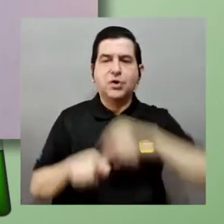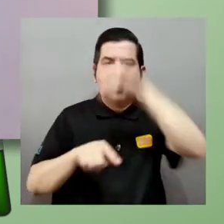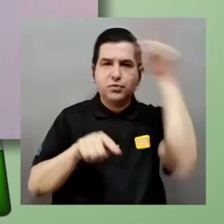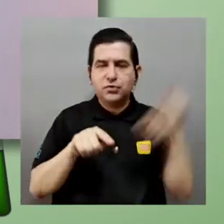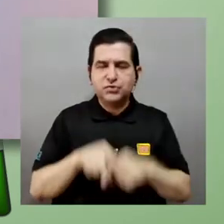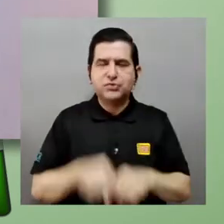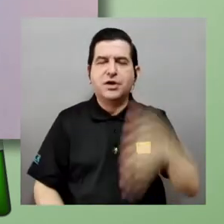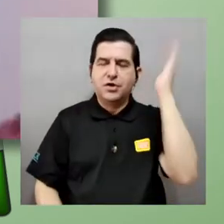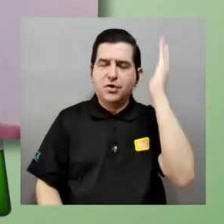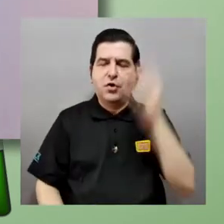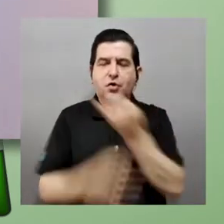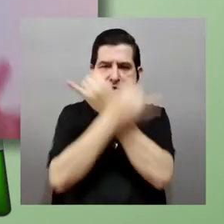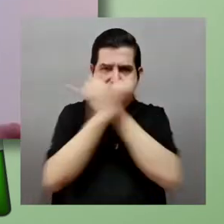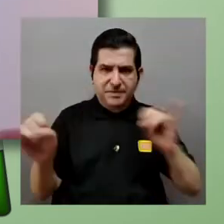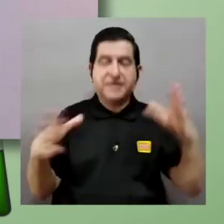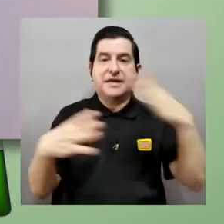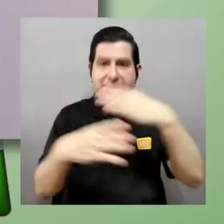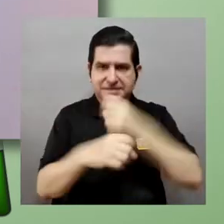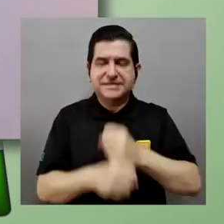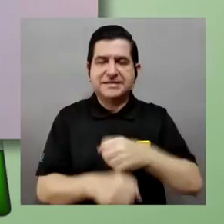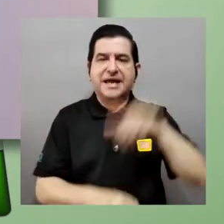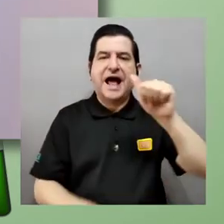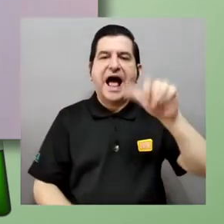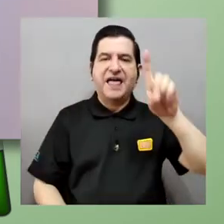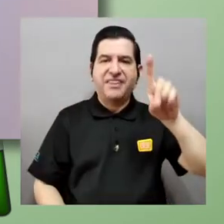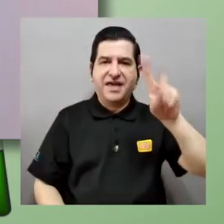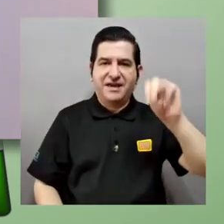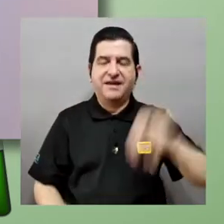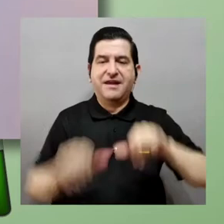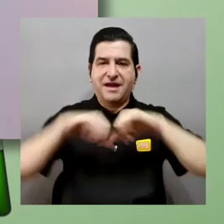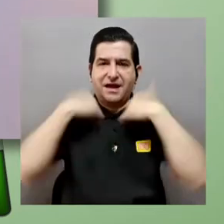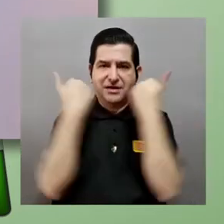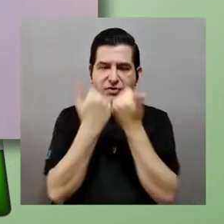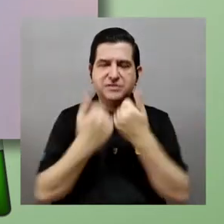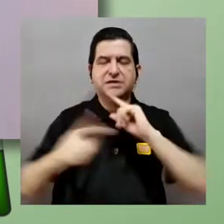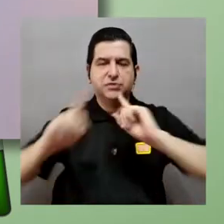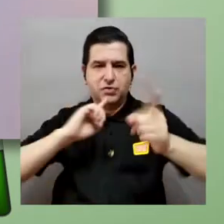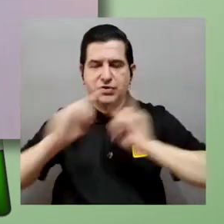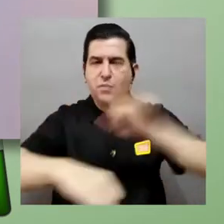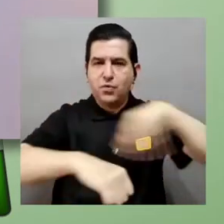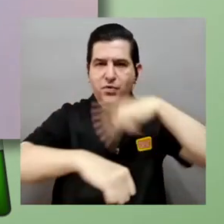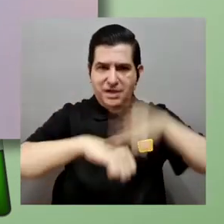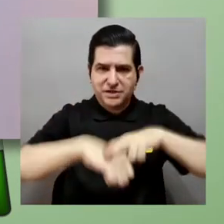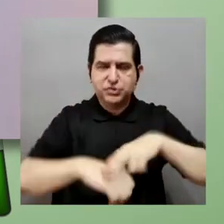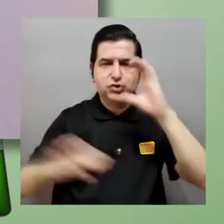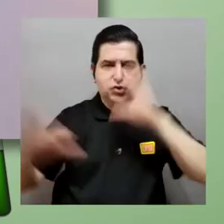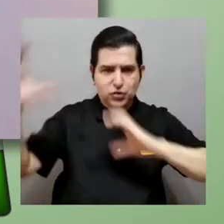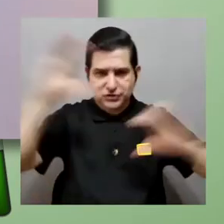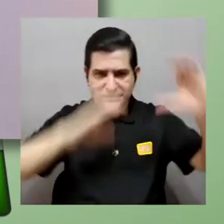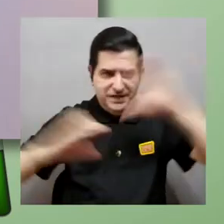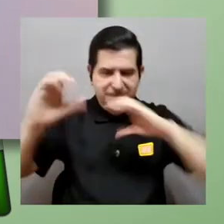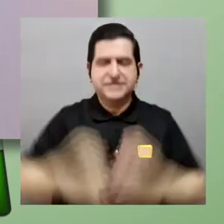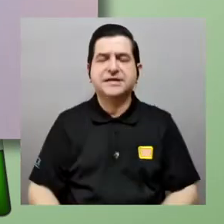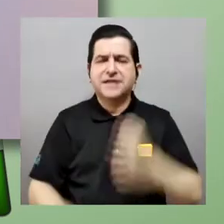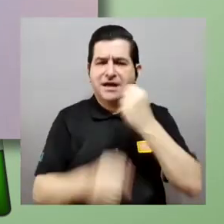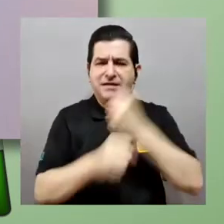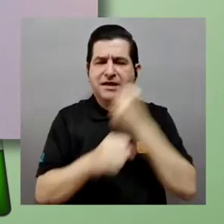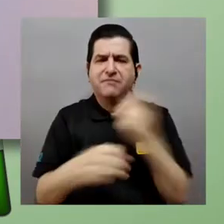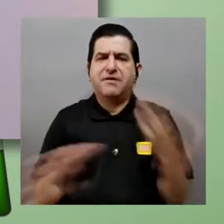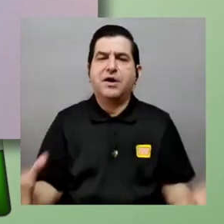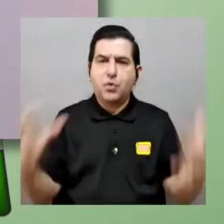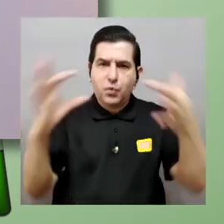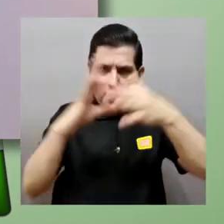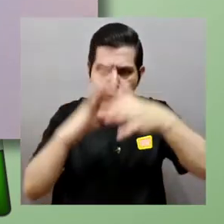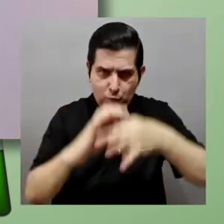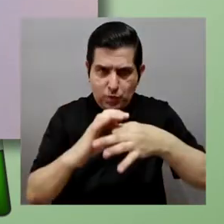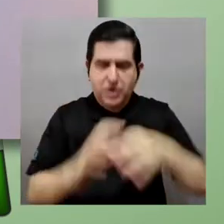conferencias independientes organizada por adn que es la asociación para la divulgación nacional de las ciencias en un esfuerzo